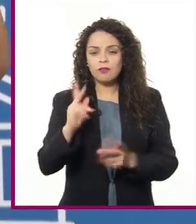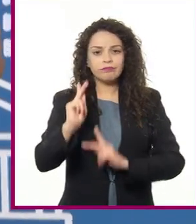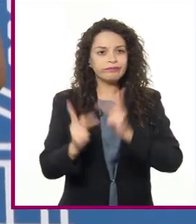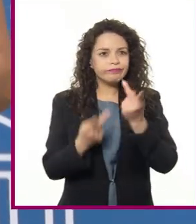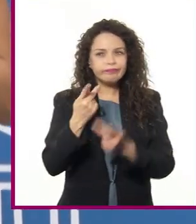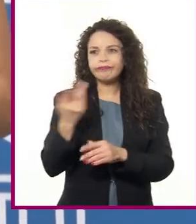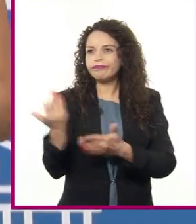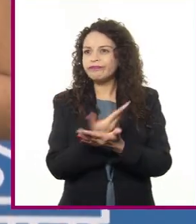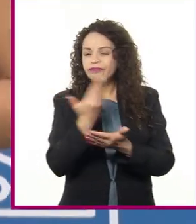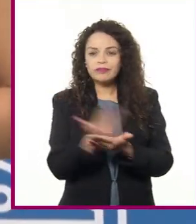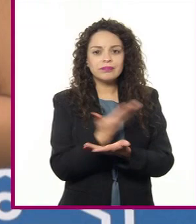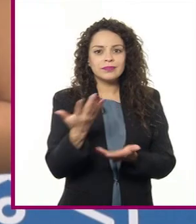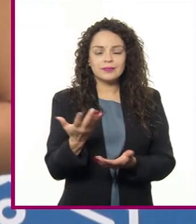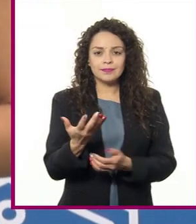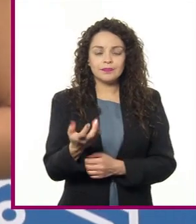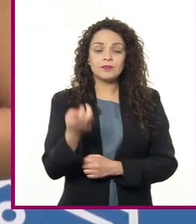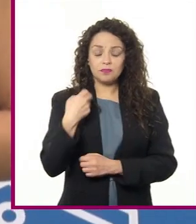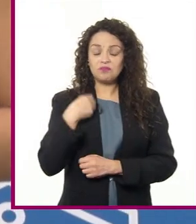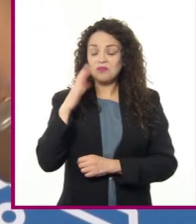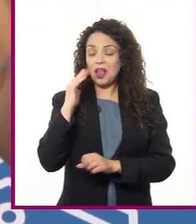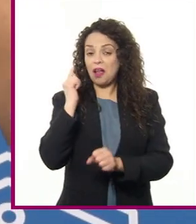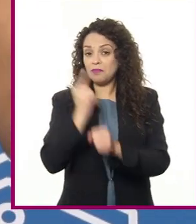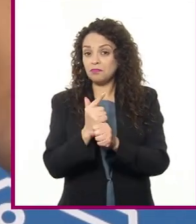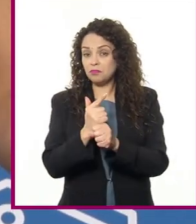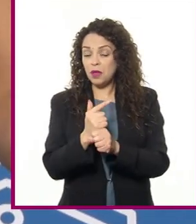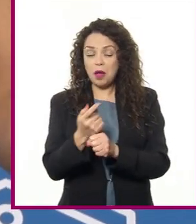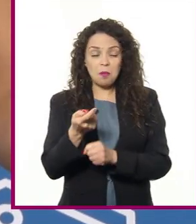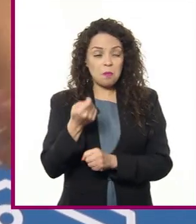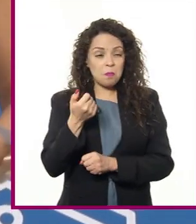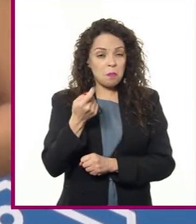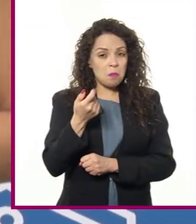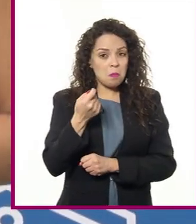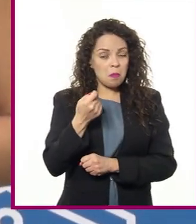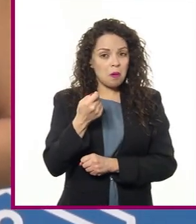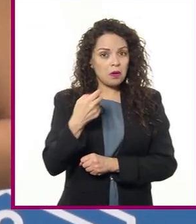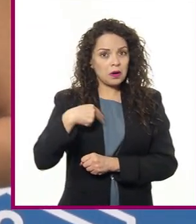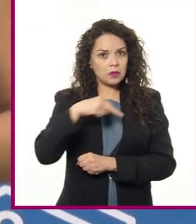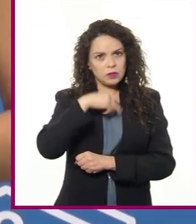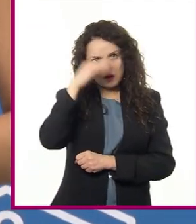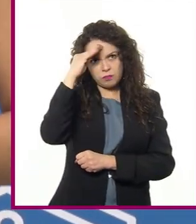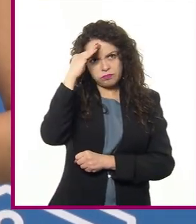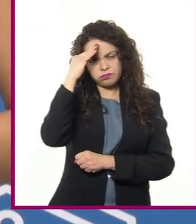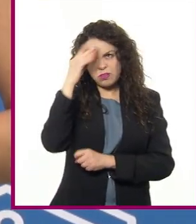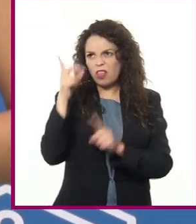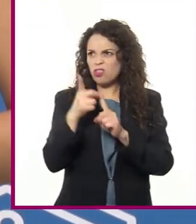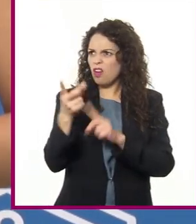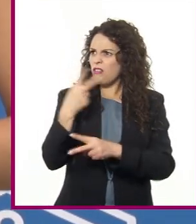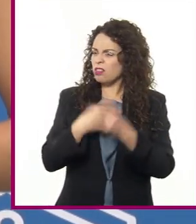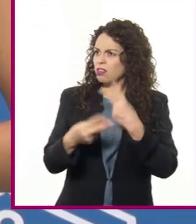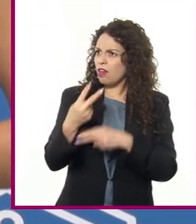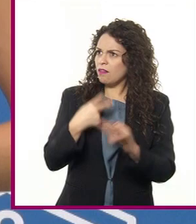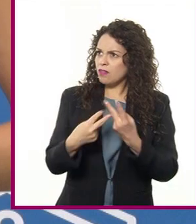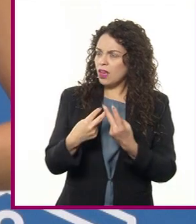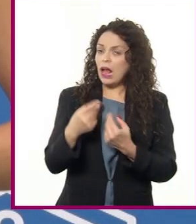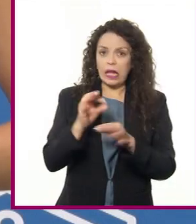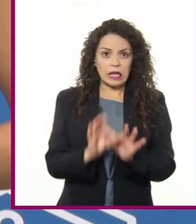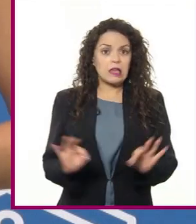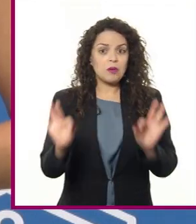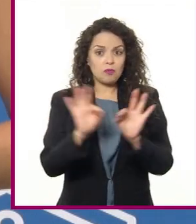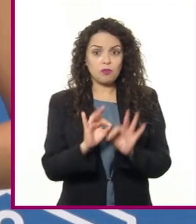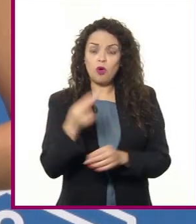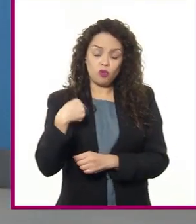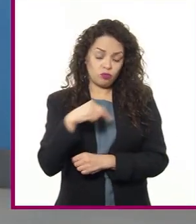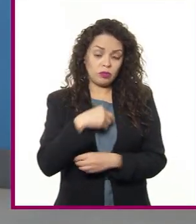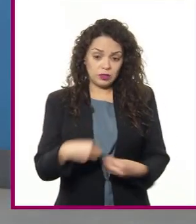doy cuenta que pocas veces nos detenemos a pensar de dónde provienen esos recursos y la importancia que adquieren en nuestra